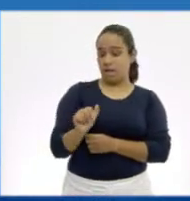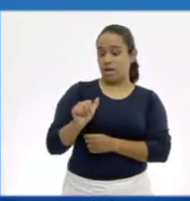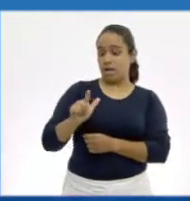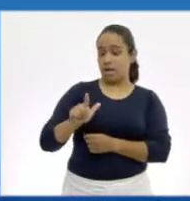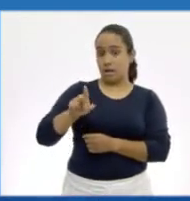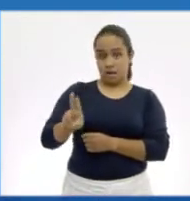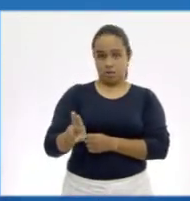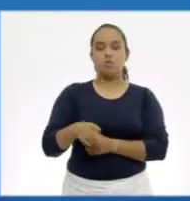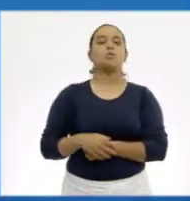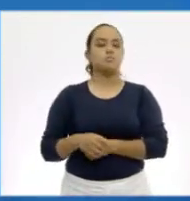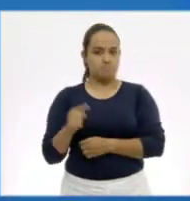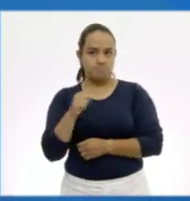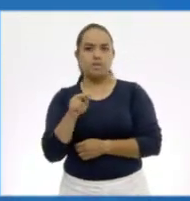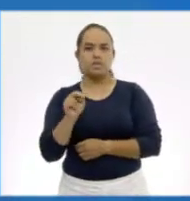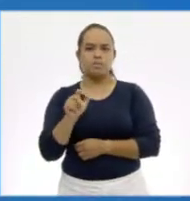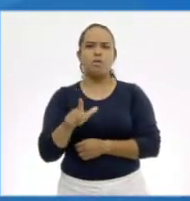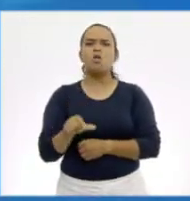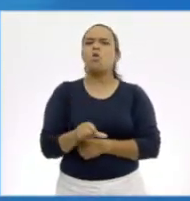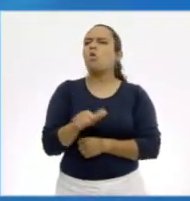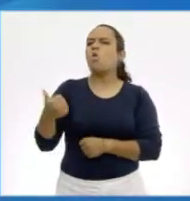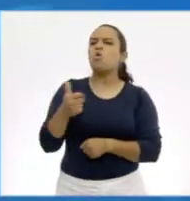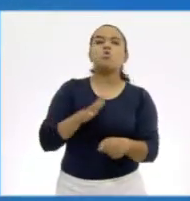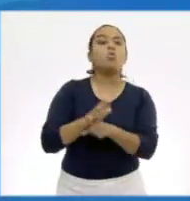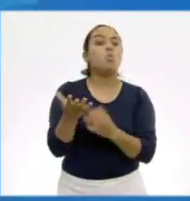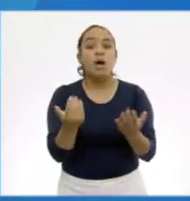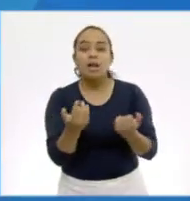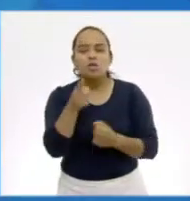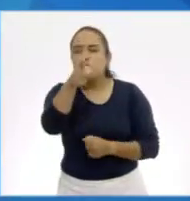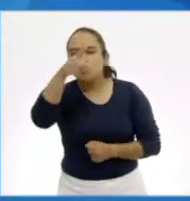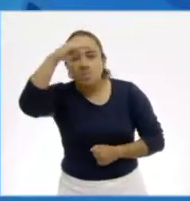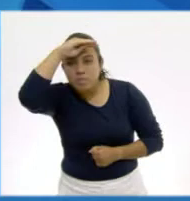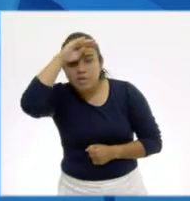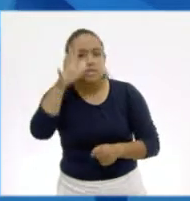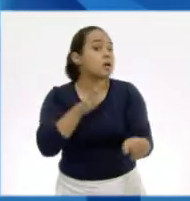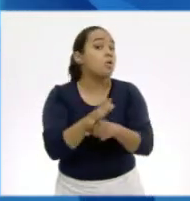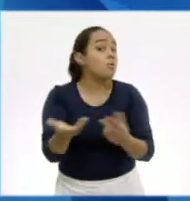Macalú está en Nepal. ¿Qué otra? ¿Encuentras alguna otra? ¿Cuál se te ocurre?